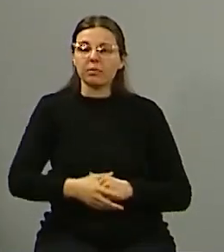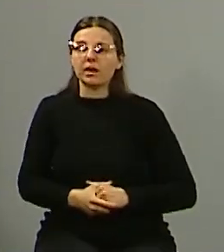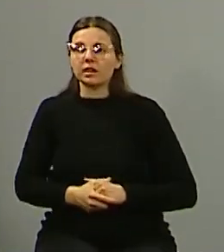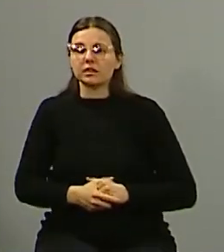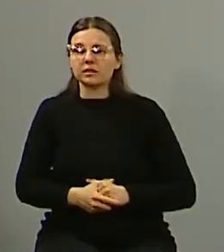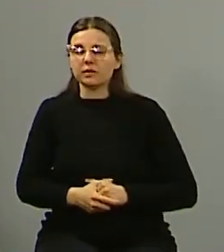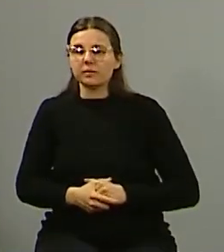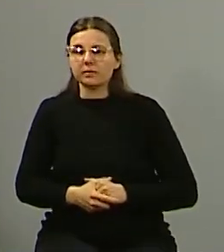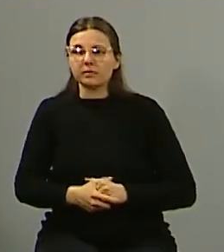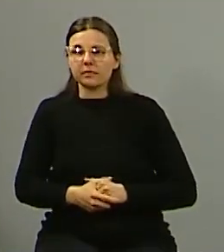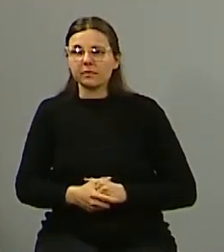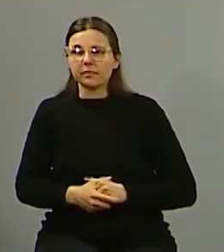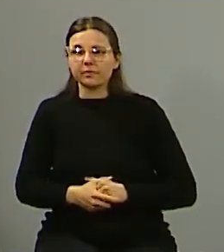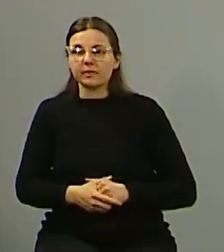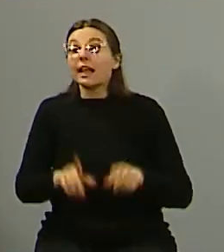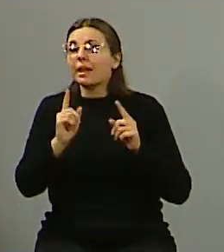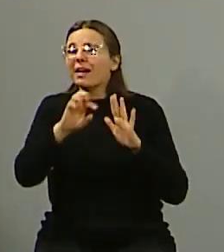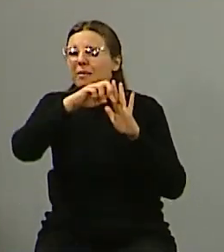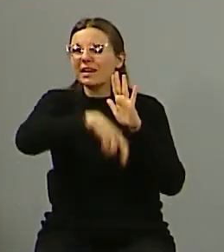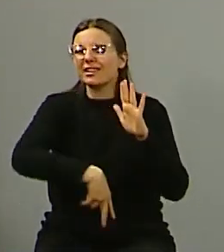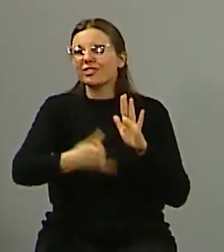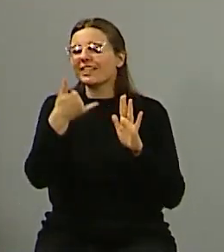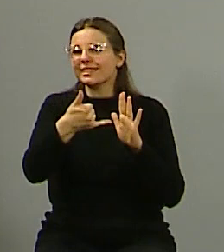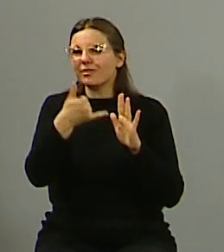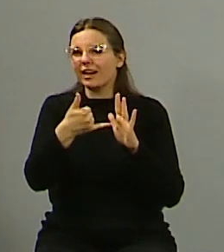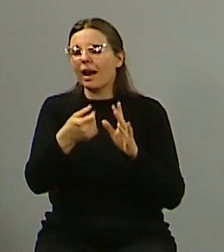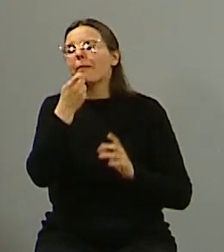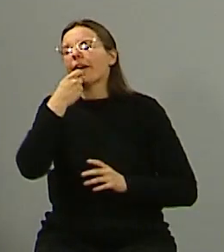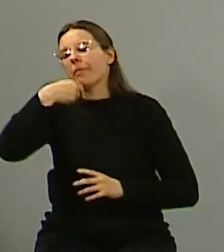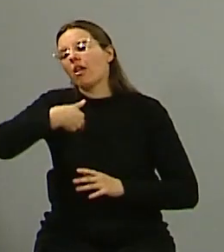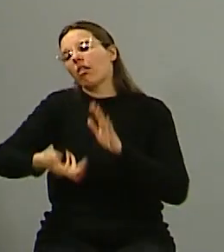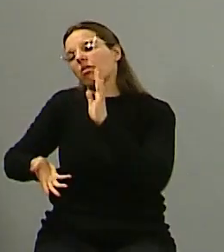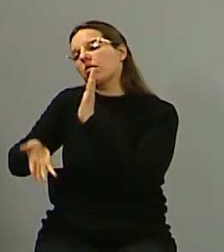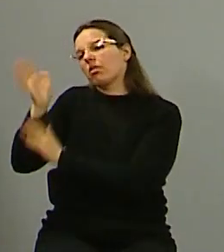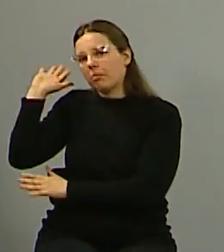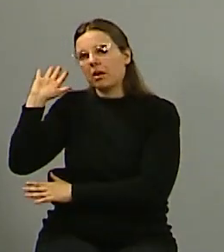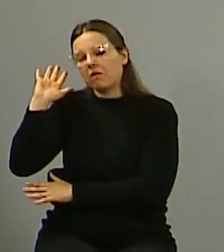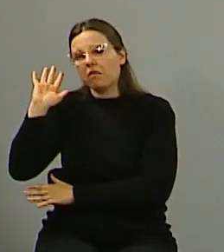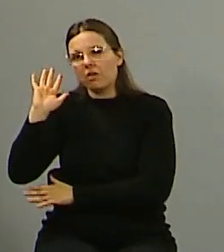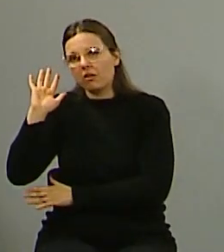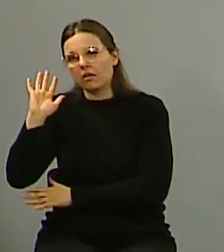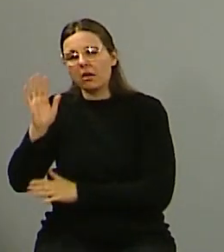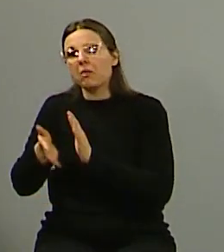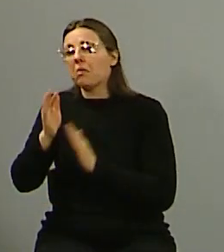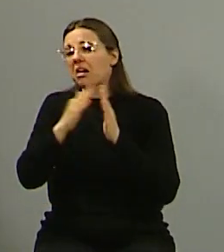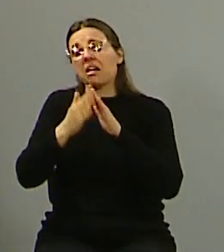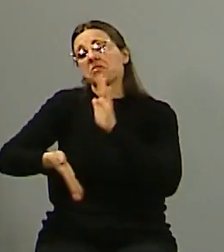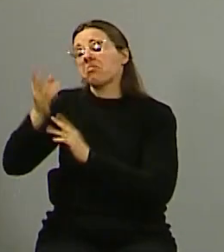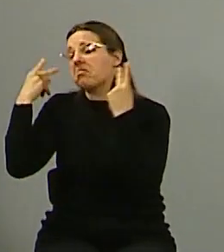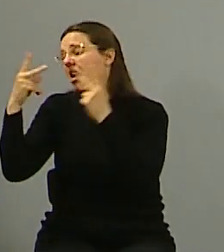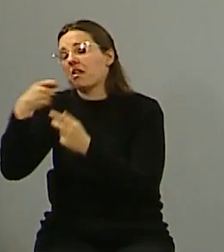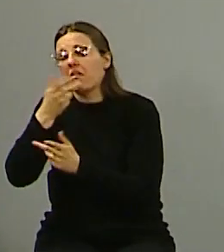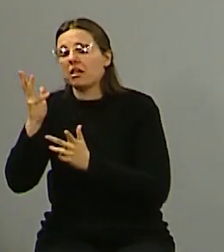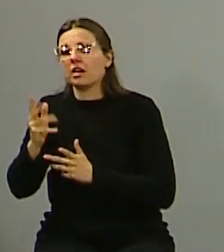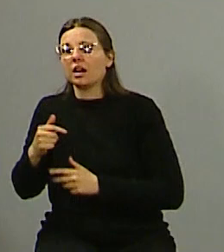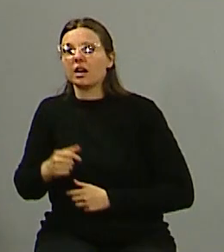vos lo llevás en tu celular y también sirve si te vas de casa, digamos, también te sentís protegido porque presionás ese botón